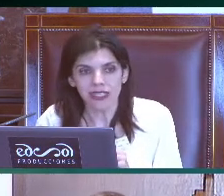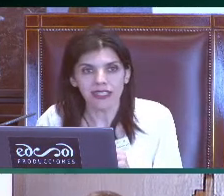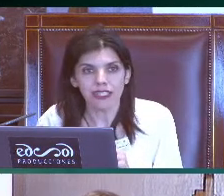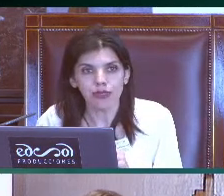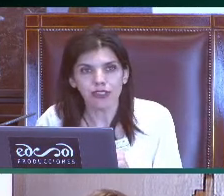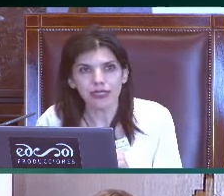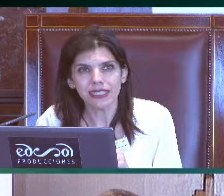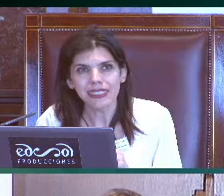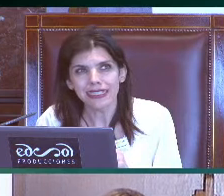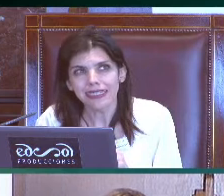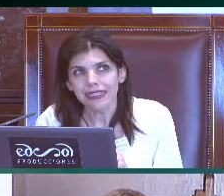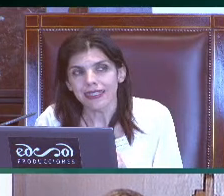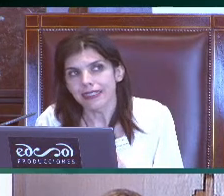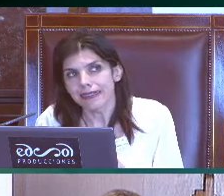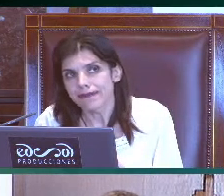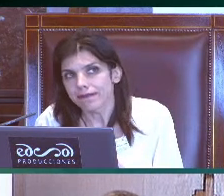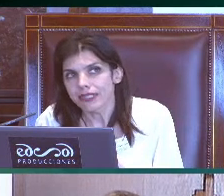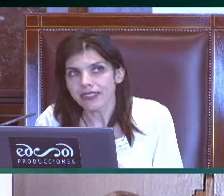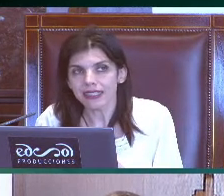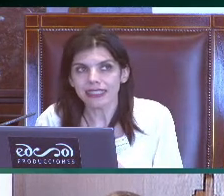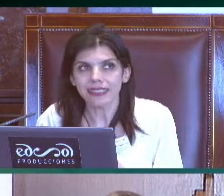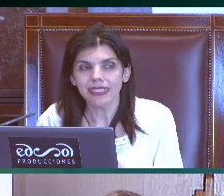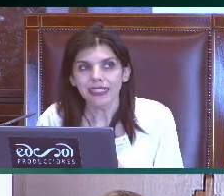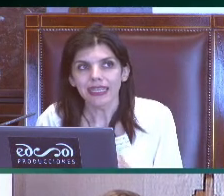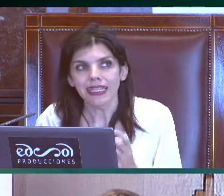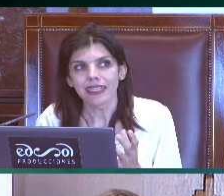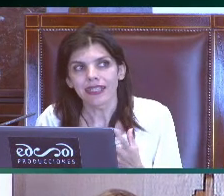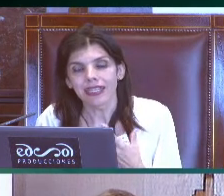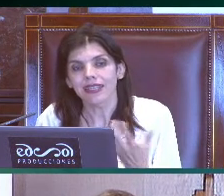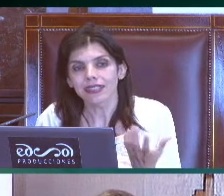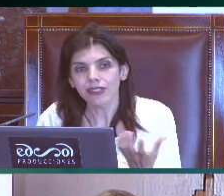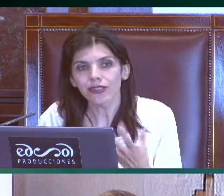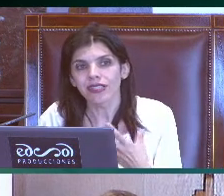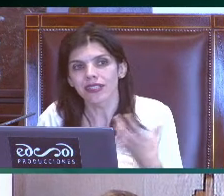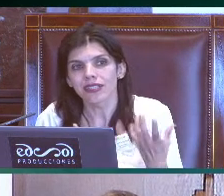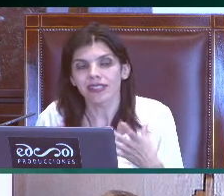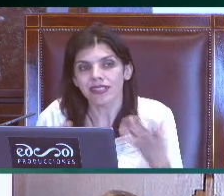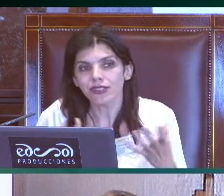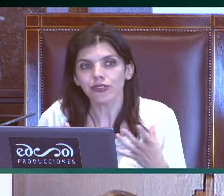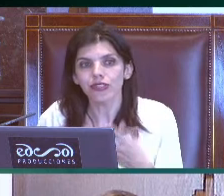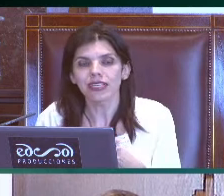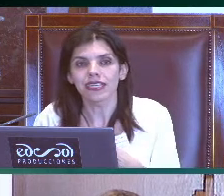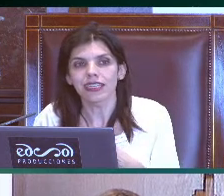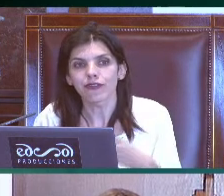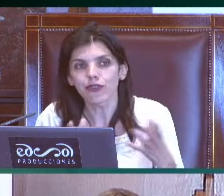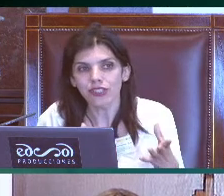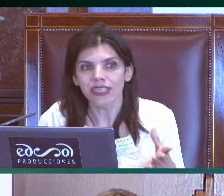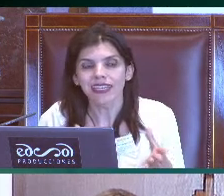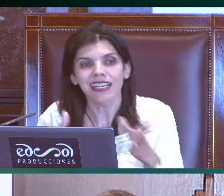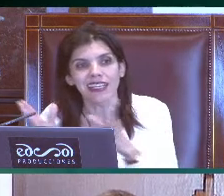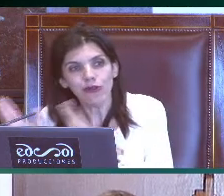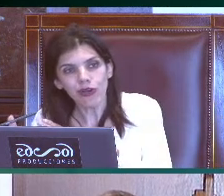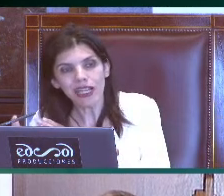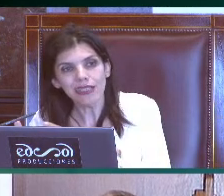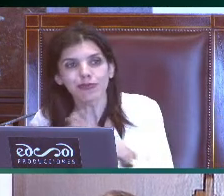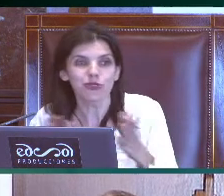otros, en lengua de signos británica, dice que quizás el género, el sexo, influye